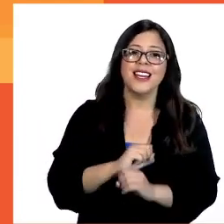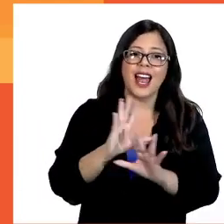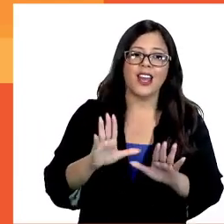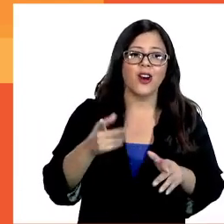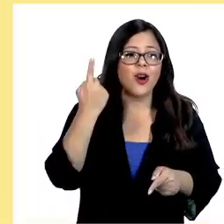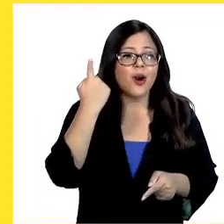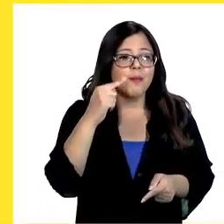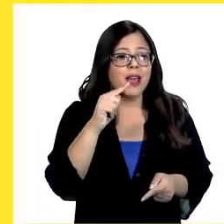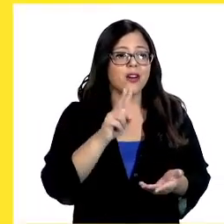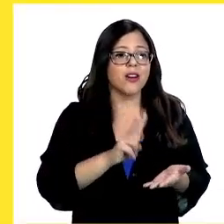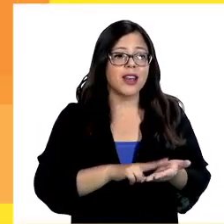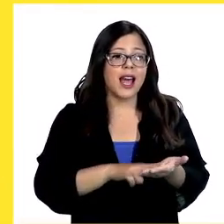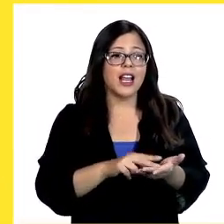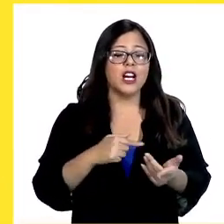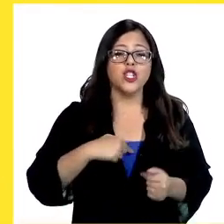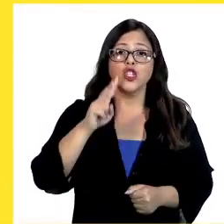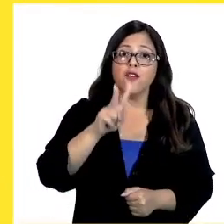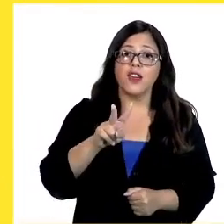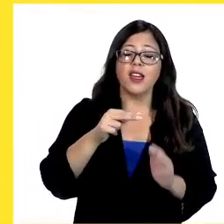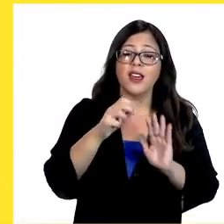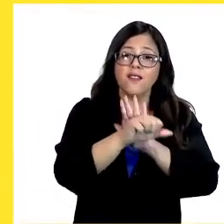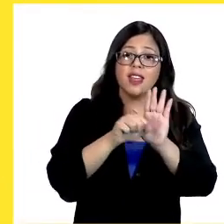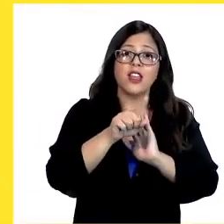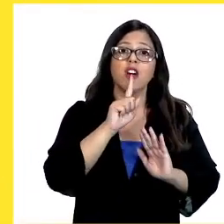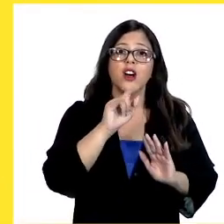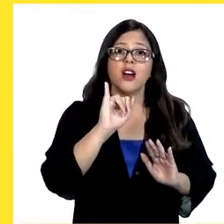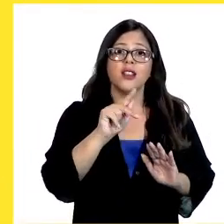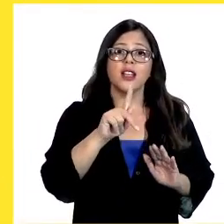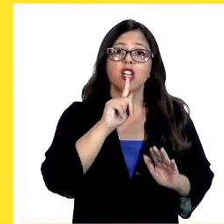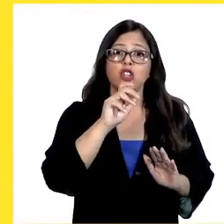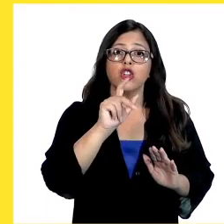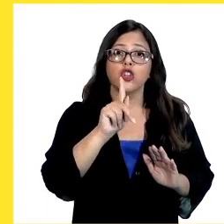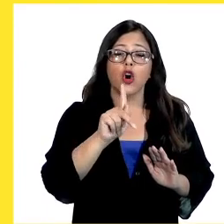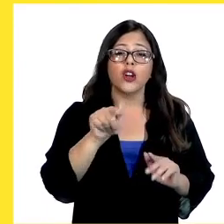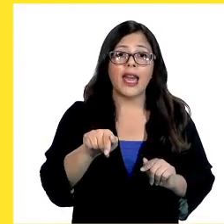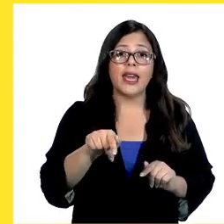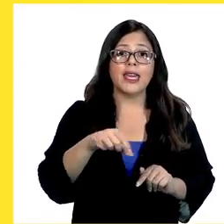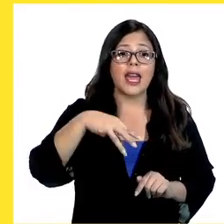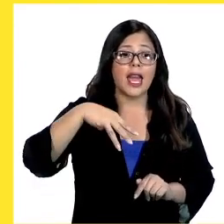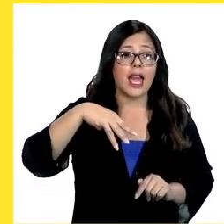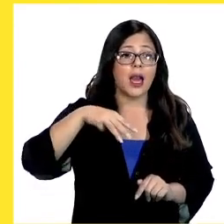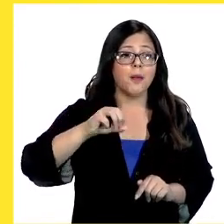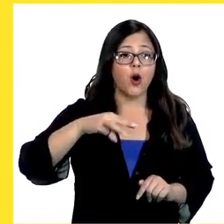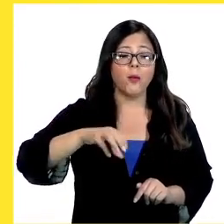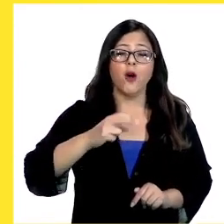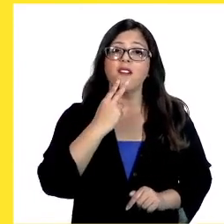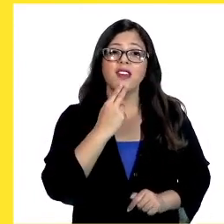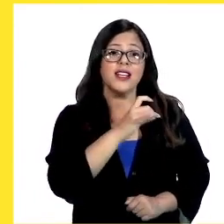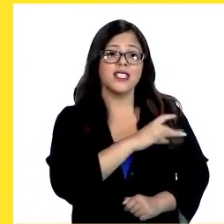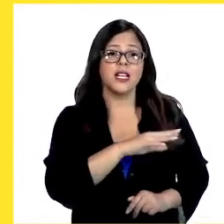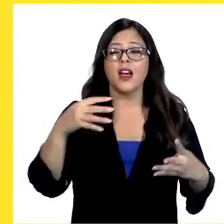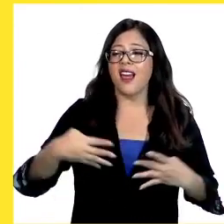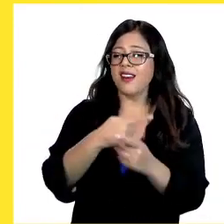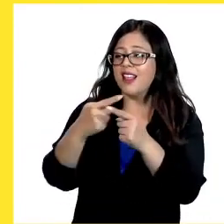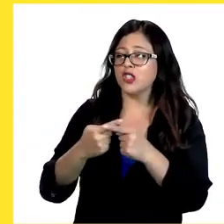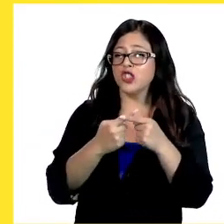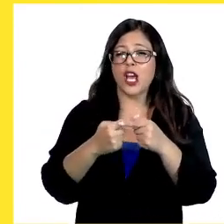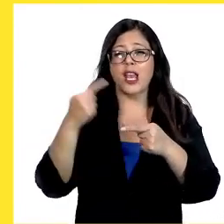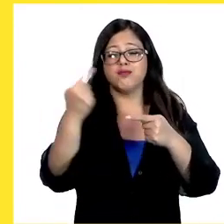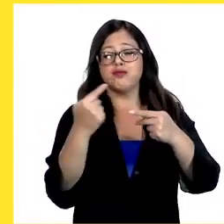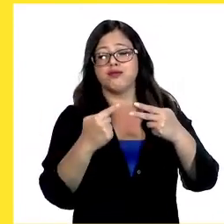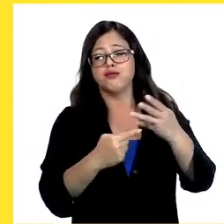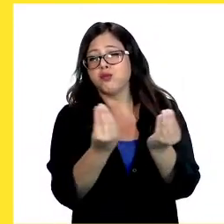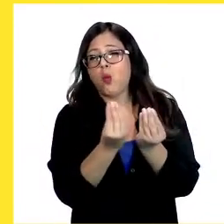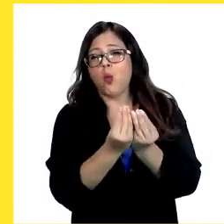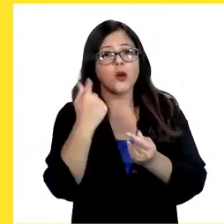¡Claro! Pero es real. Yo una vez vi un video en TikTok que decía que Momo vivía en Chile. En las redes sociales se pueden decir muchas